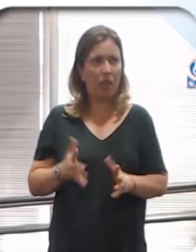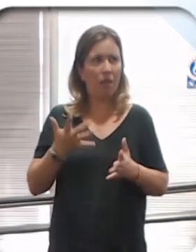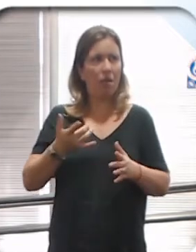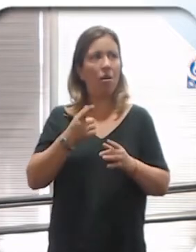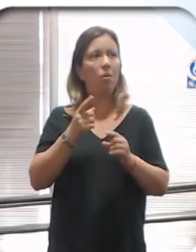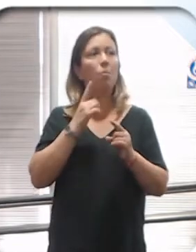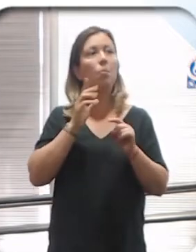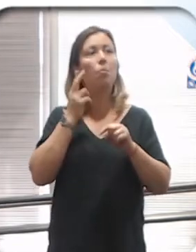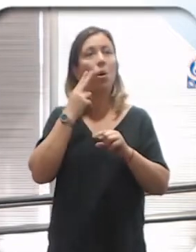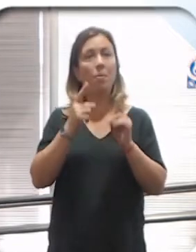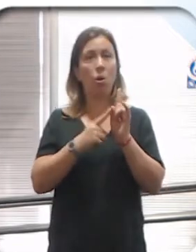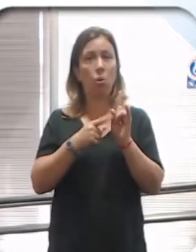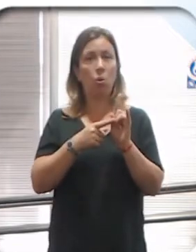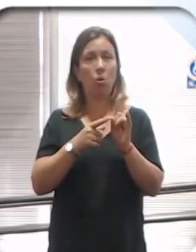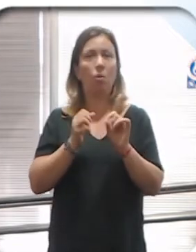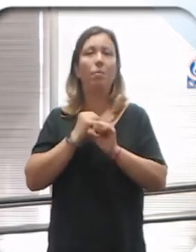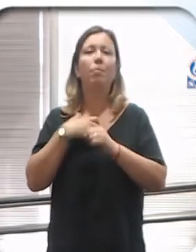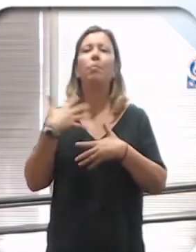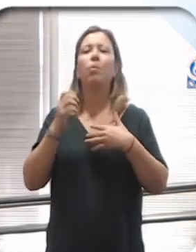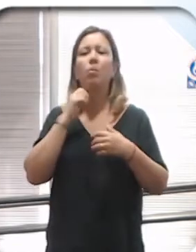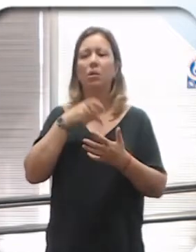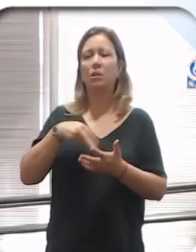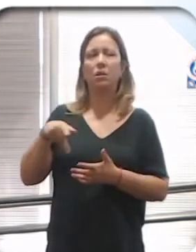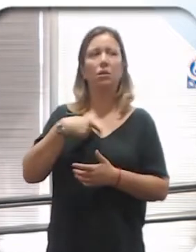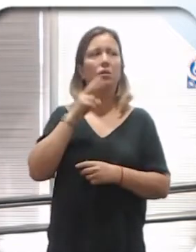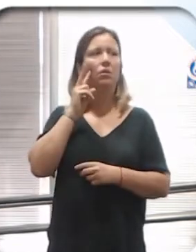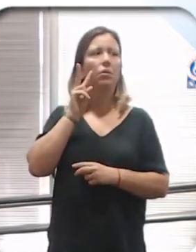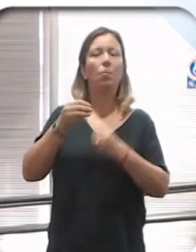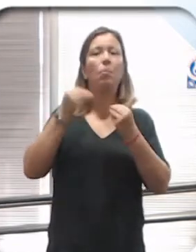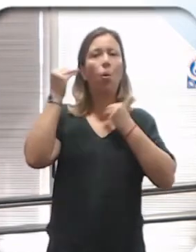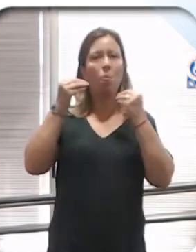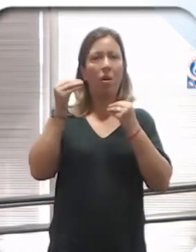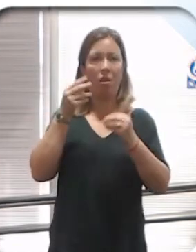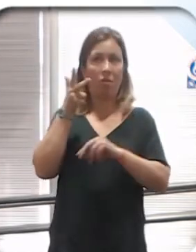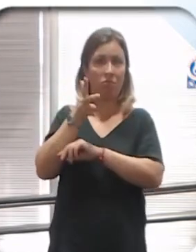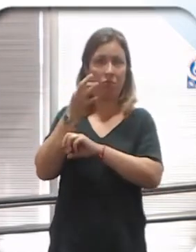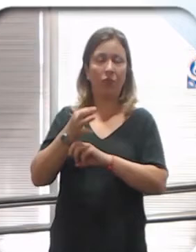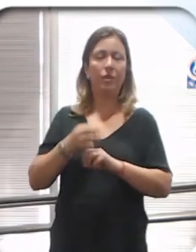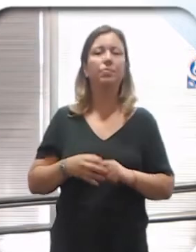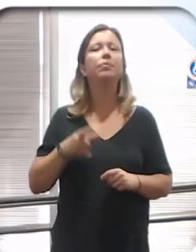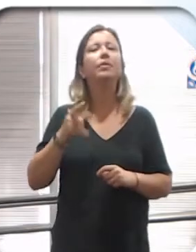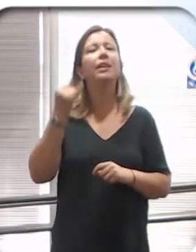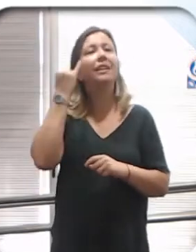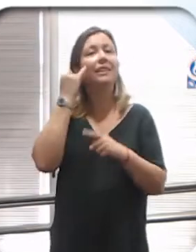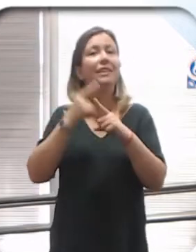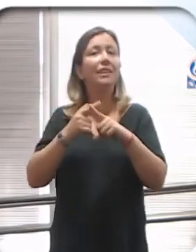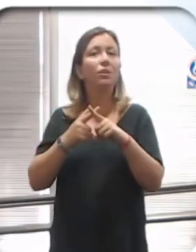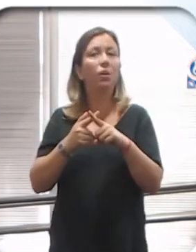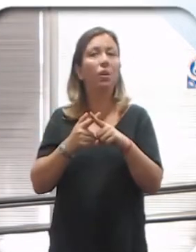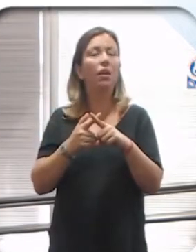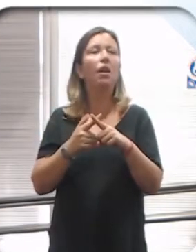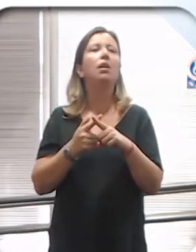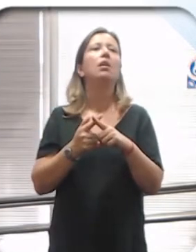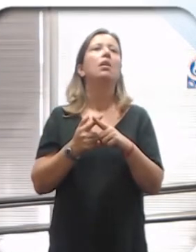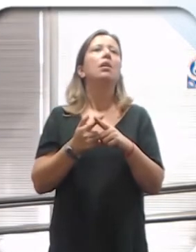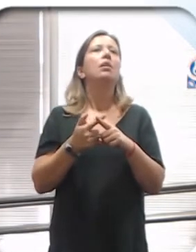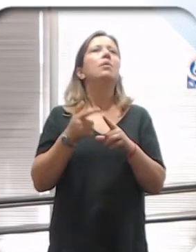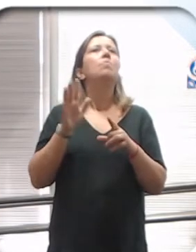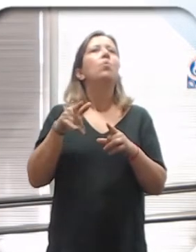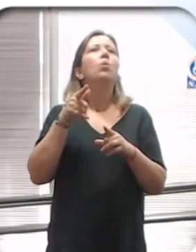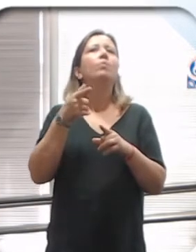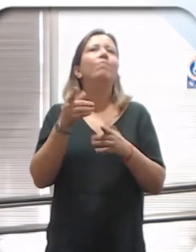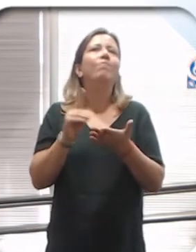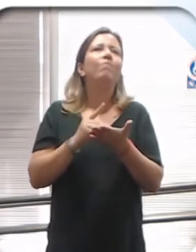YouTube, ¿no? Me muevo porque los veo que me siguen. Sexualidad es una definición un poquito